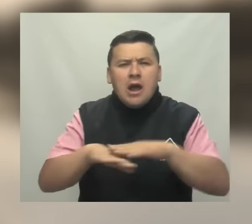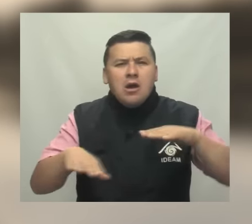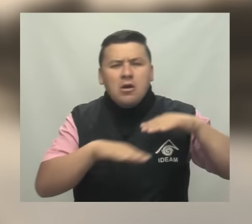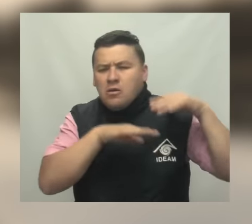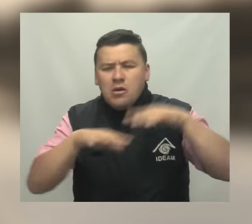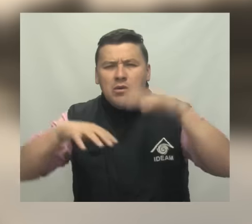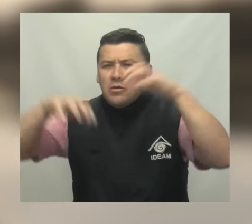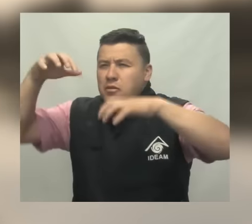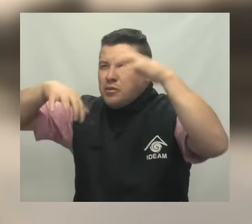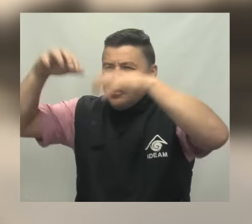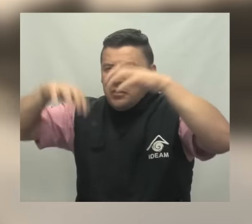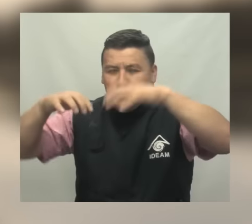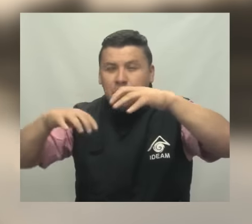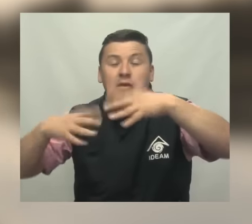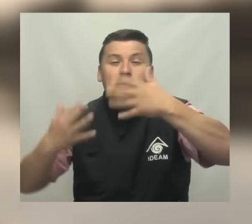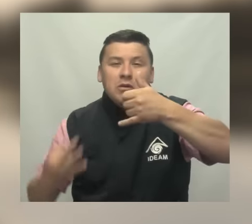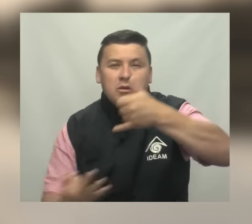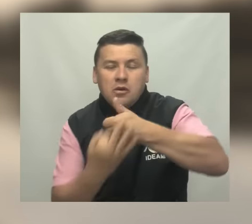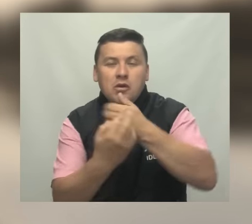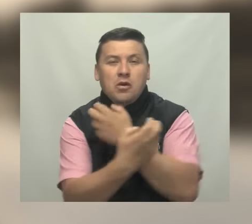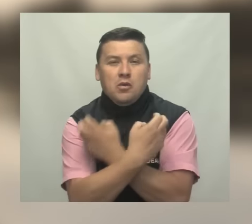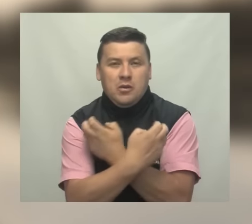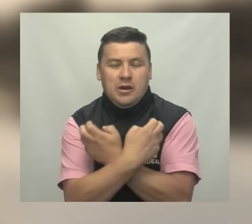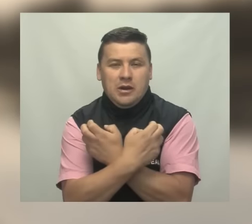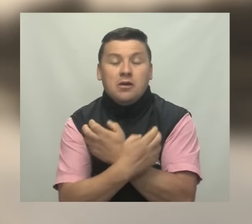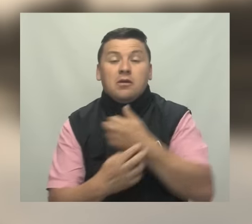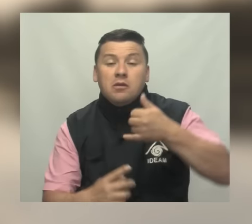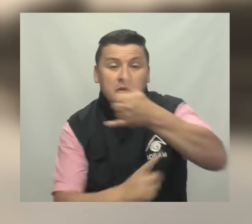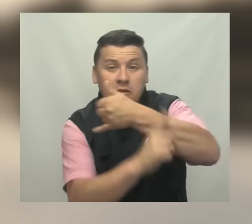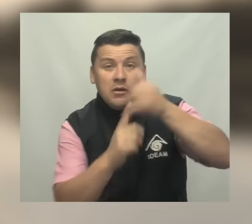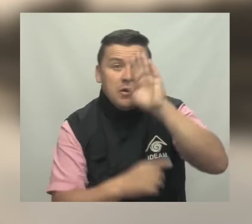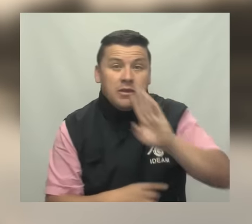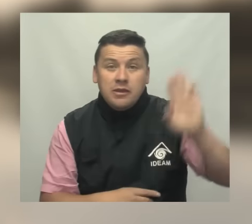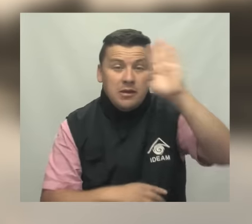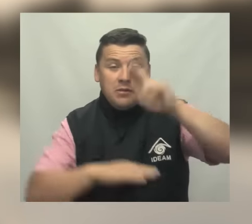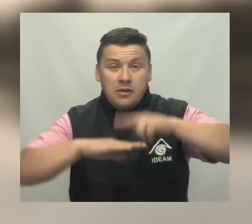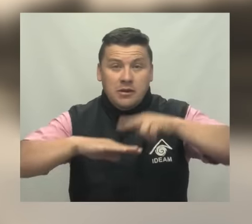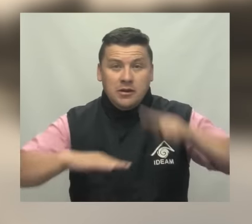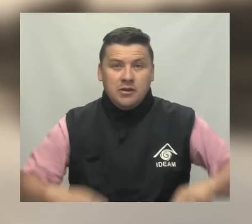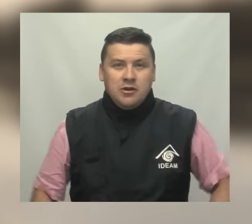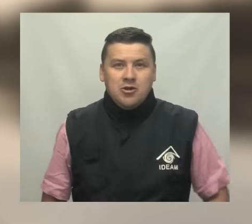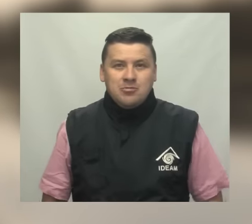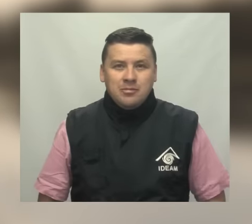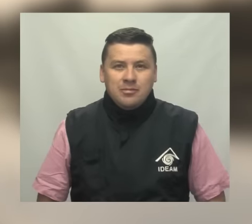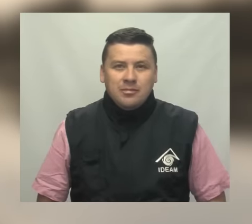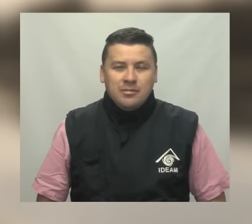Ocasionados por las lluvias en la región andina en el Huila Y en el Pacífico en el departamento de Nariño